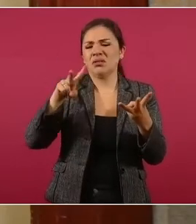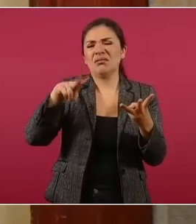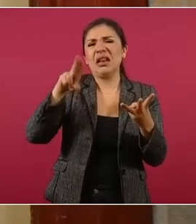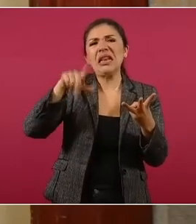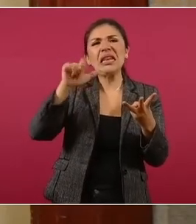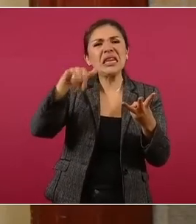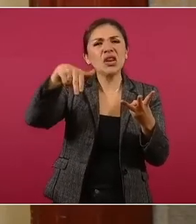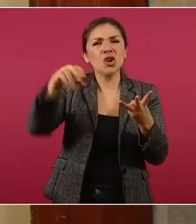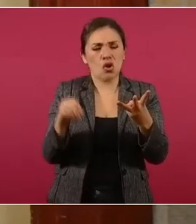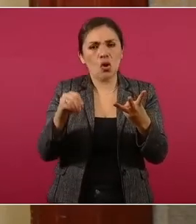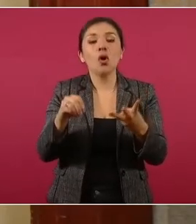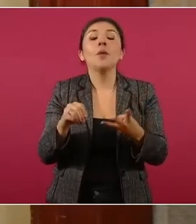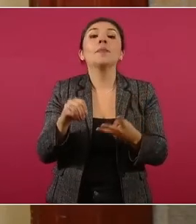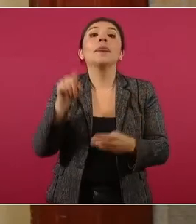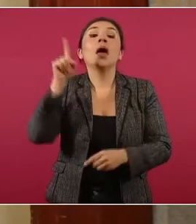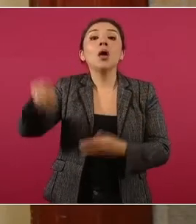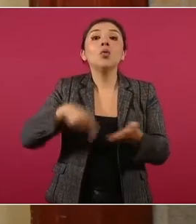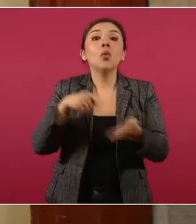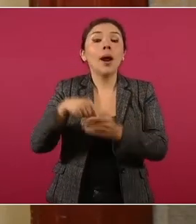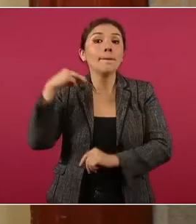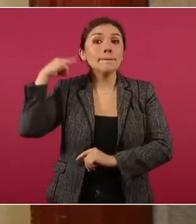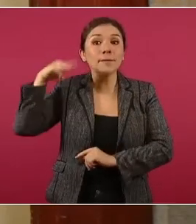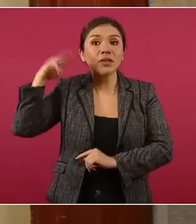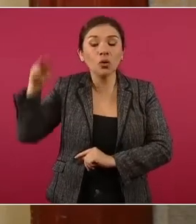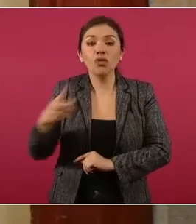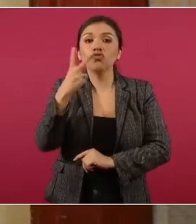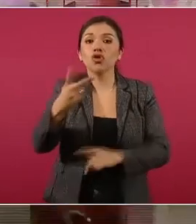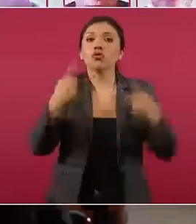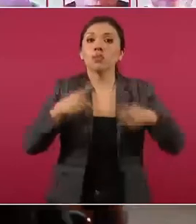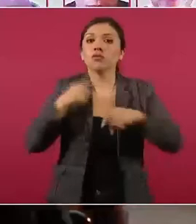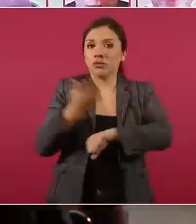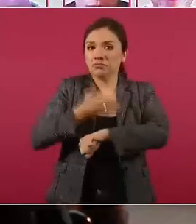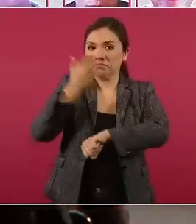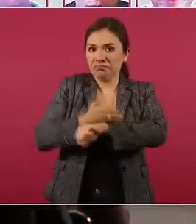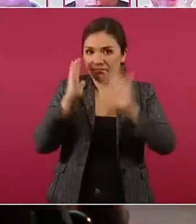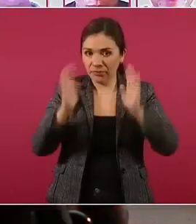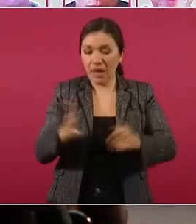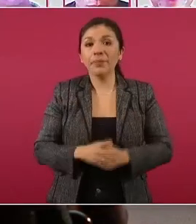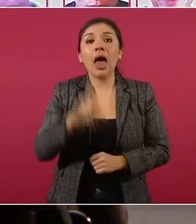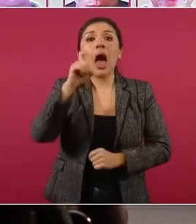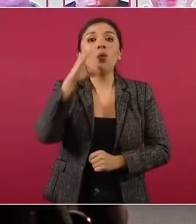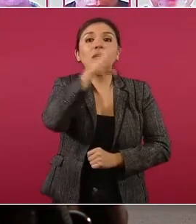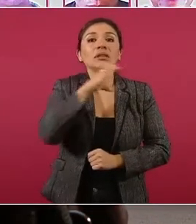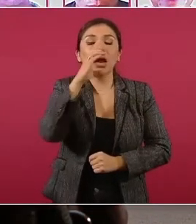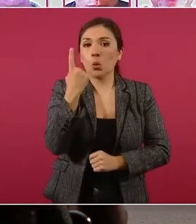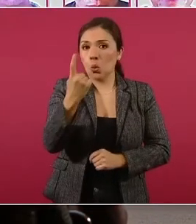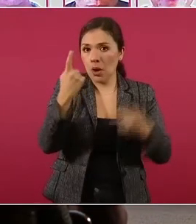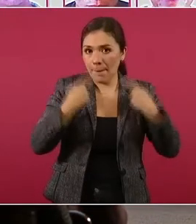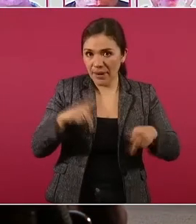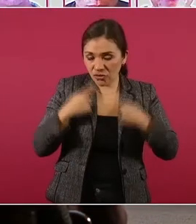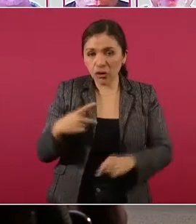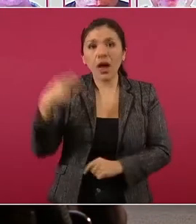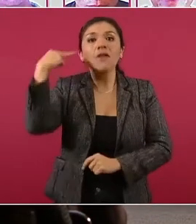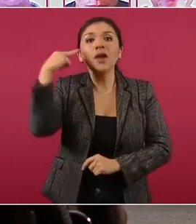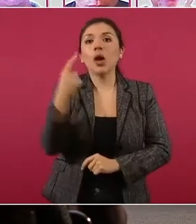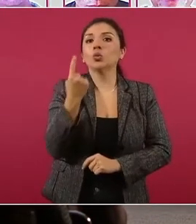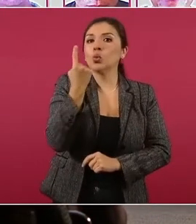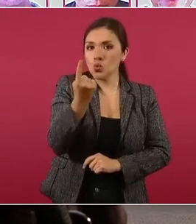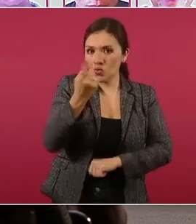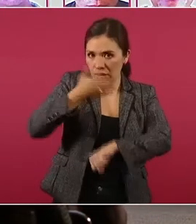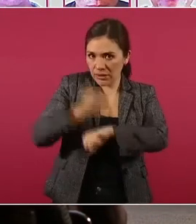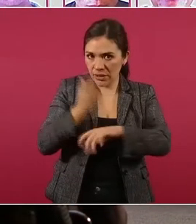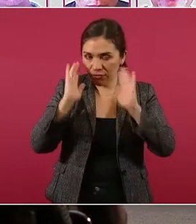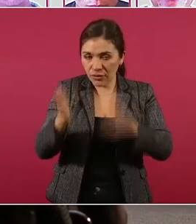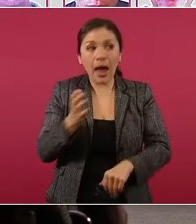En Michoacán dos sentenciados, en Aguascalientes un detenido, en Veracruz un sentenciado, en